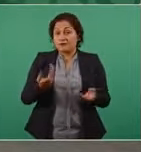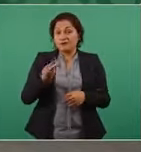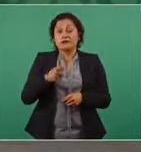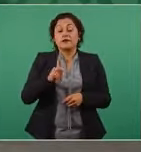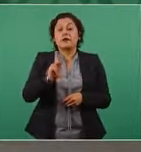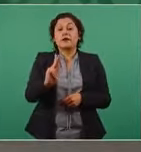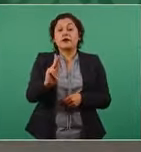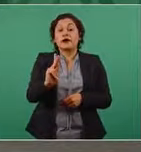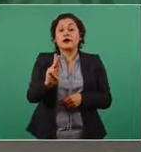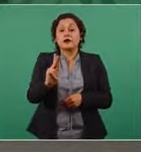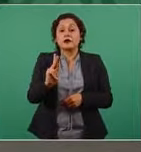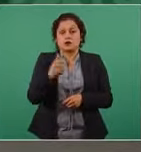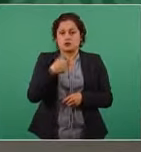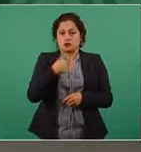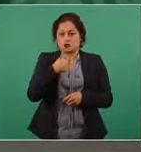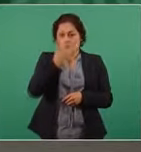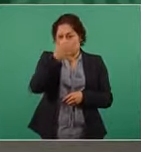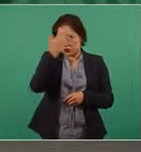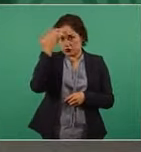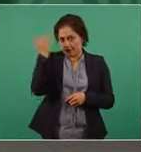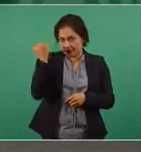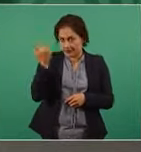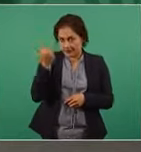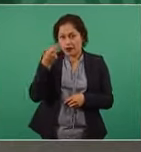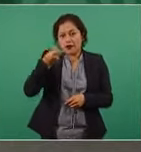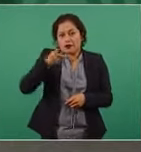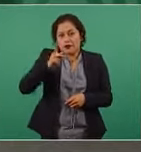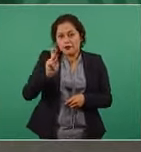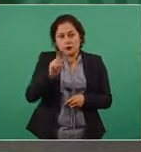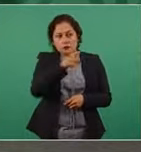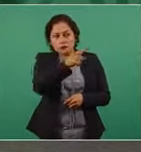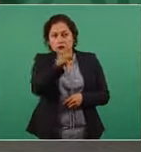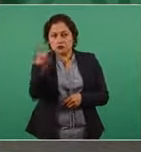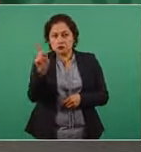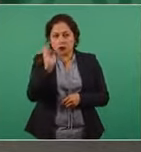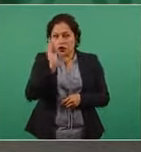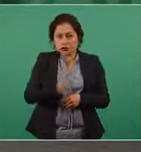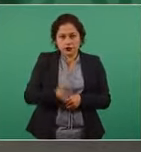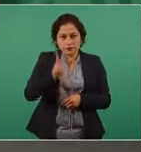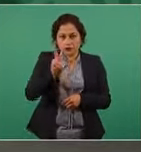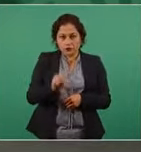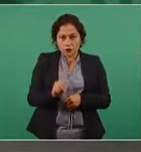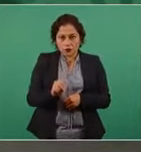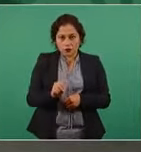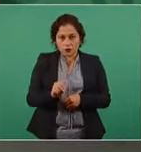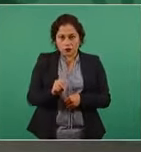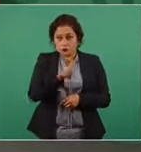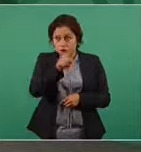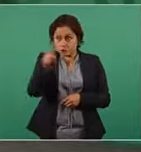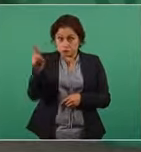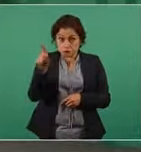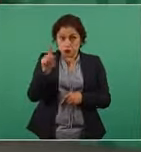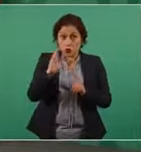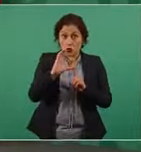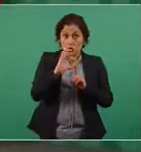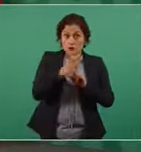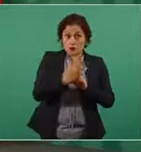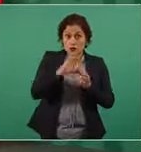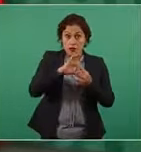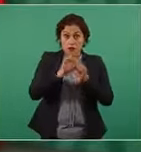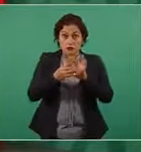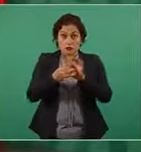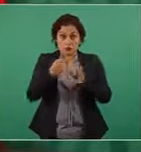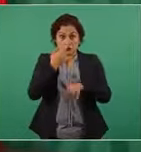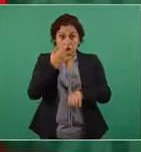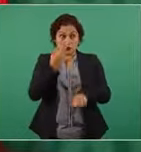No sabía yo, pero si no acepta el Comité Olímpico Nacional,